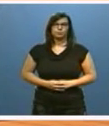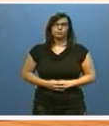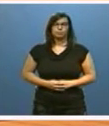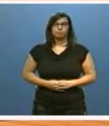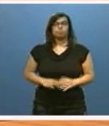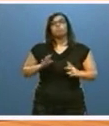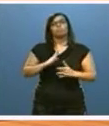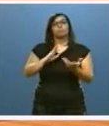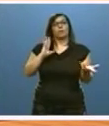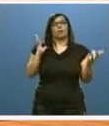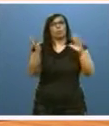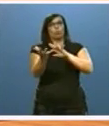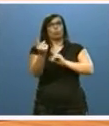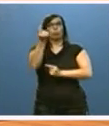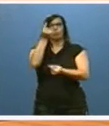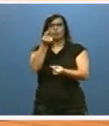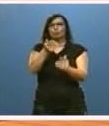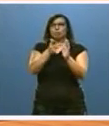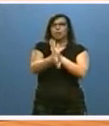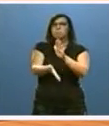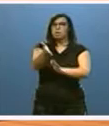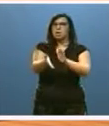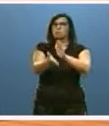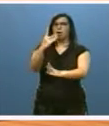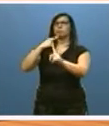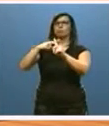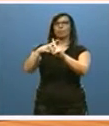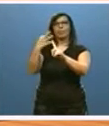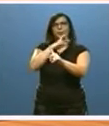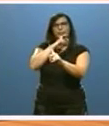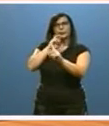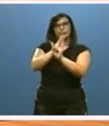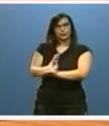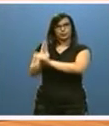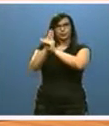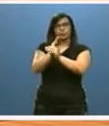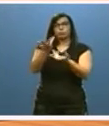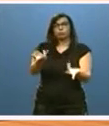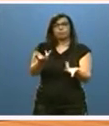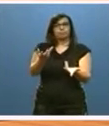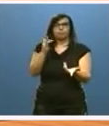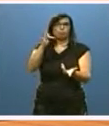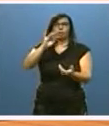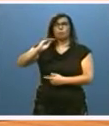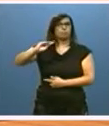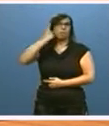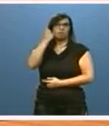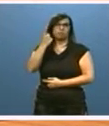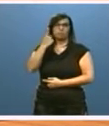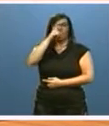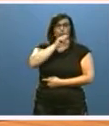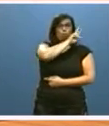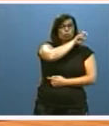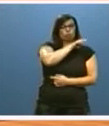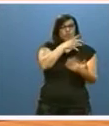Pero la evolución de este dato marca sin duda una tendencia positiva que hay que mantener. Es el más favorable para un mes de mayo desde 2009.